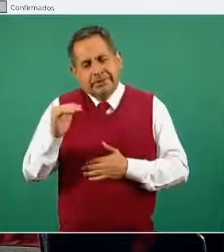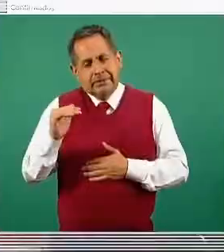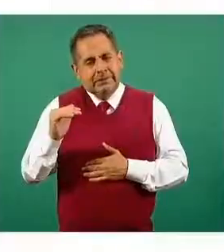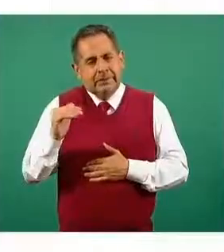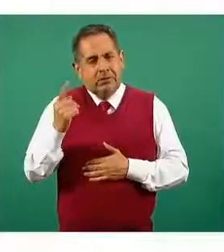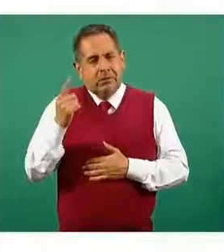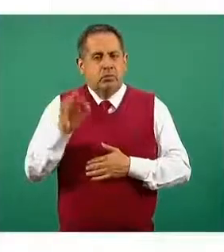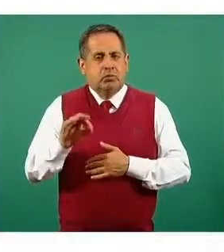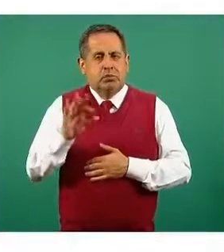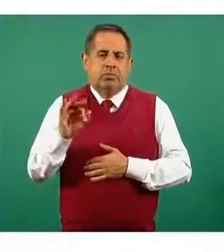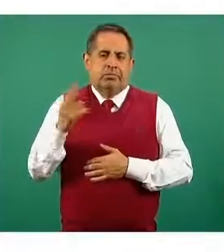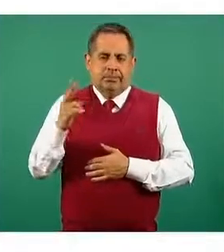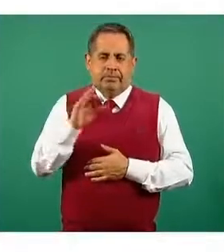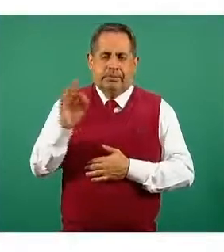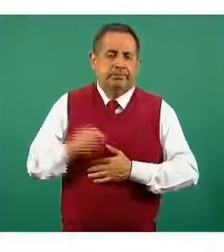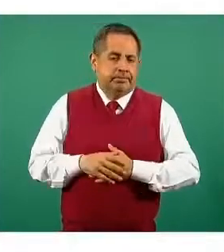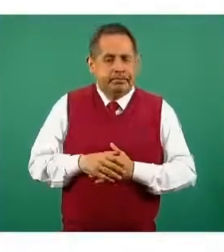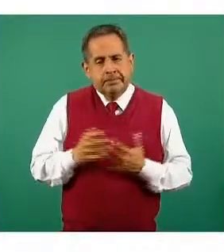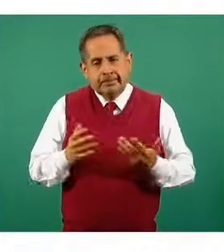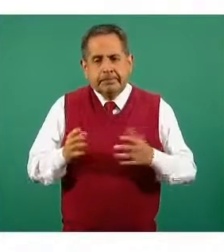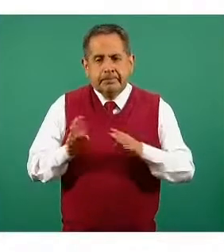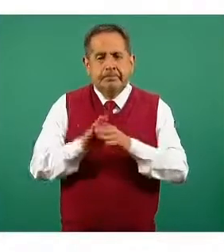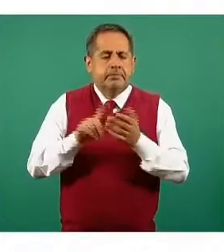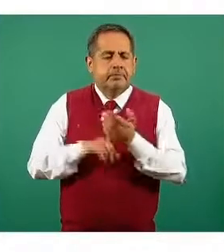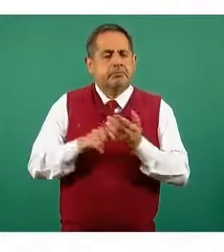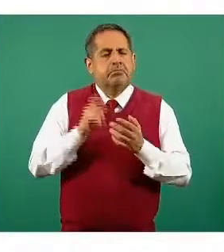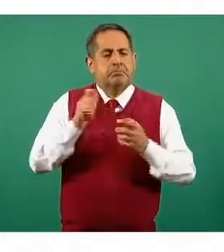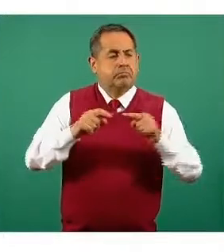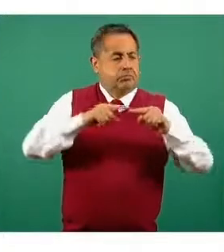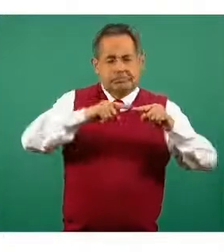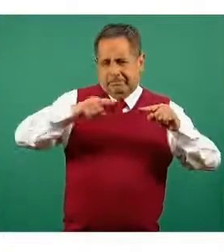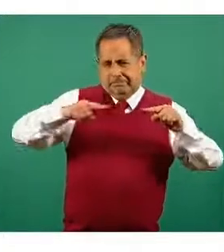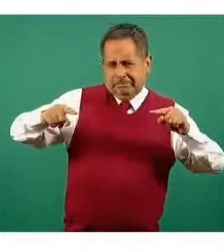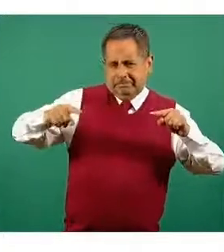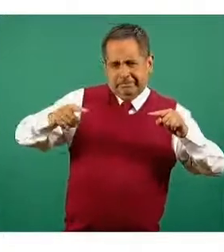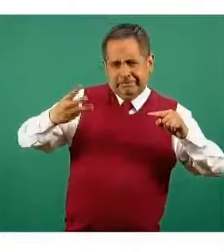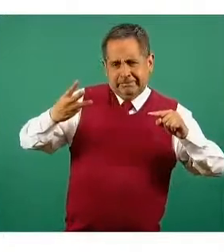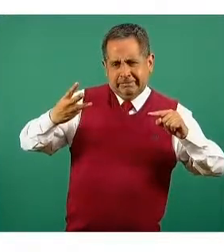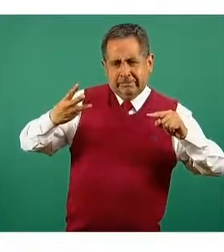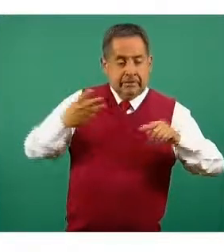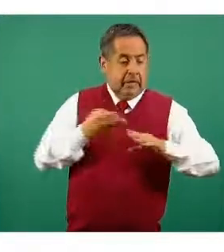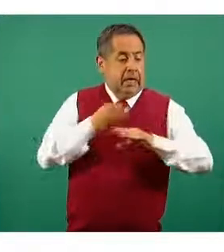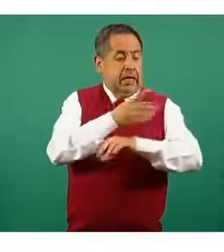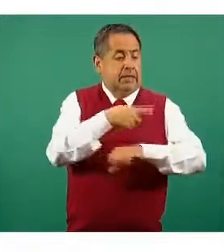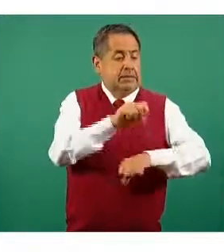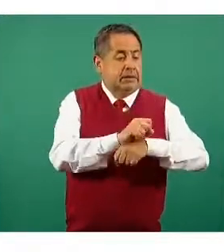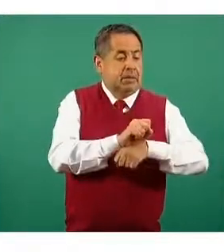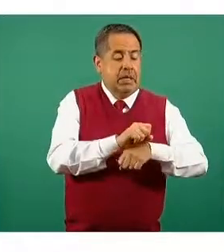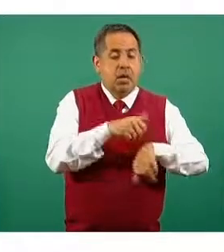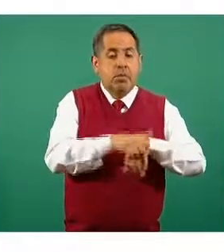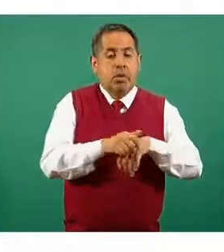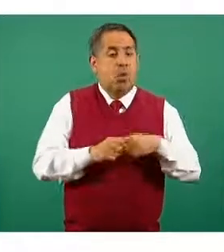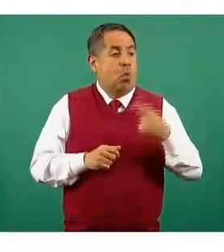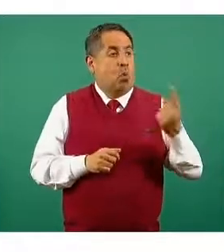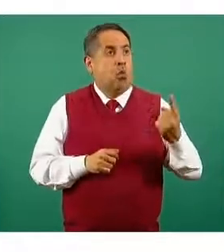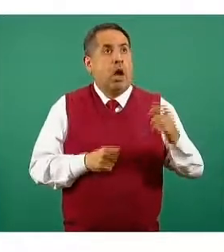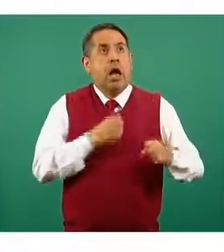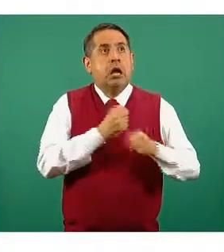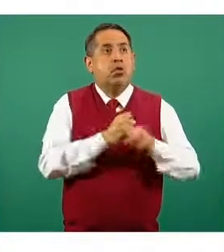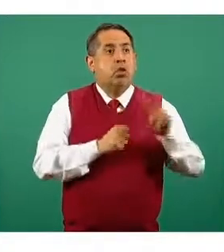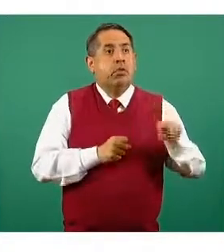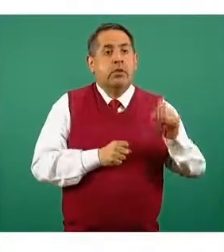representando una disminución de tres puntos porcentuales en lo que teníamos la semana uno del dos mil